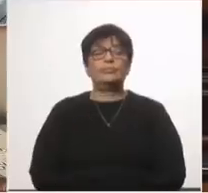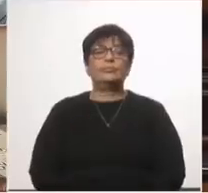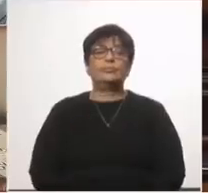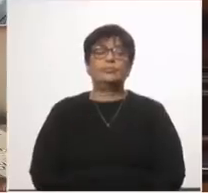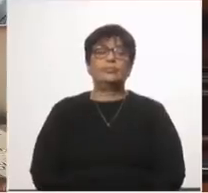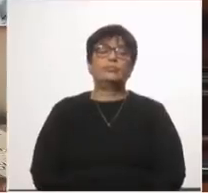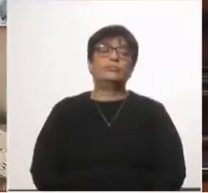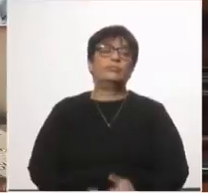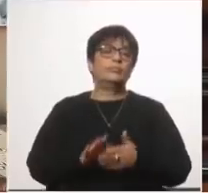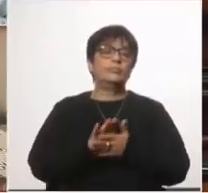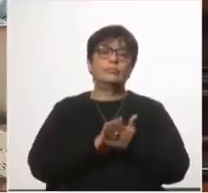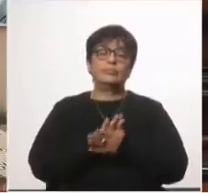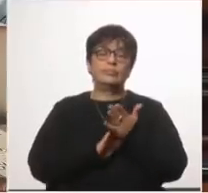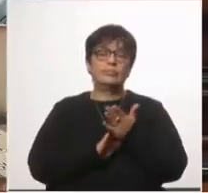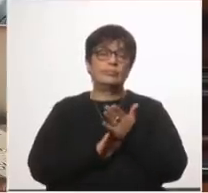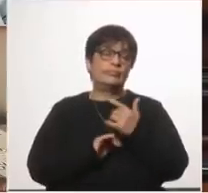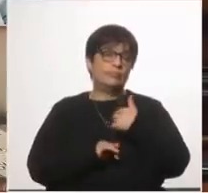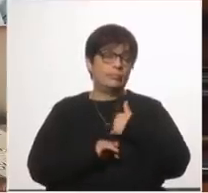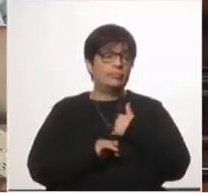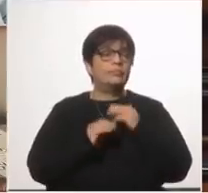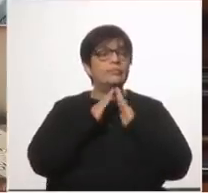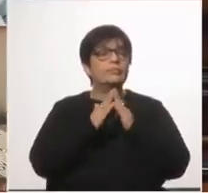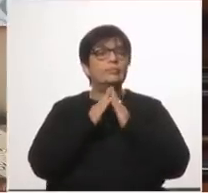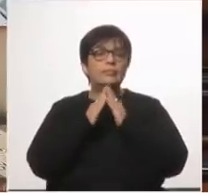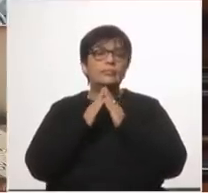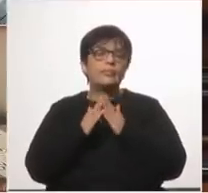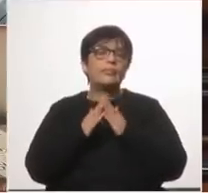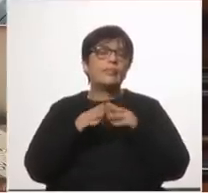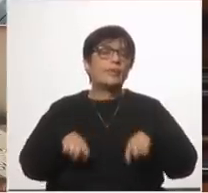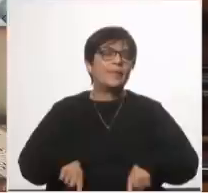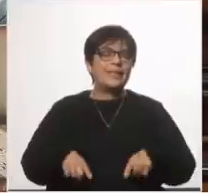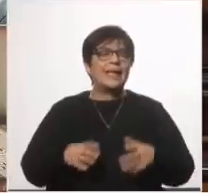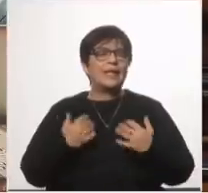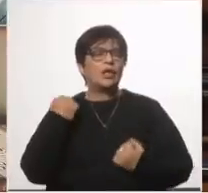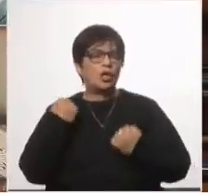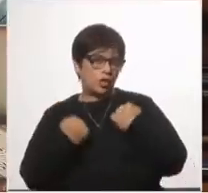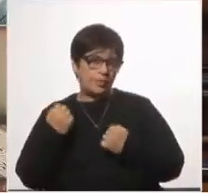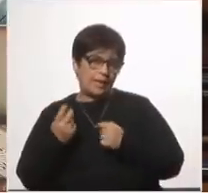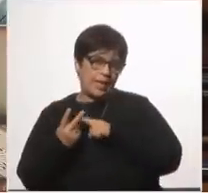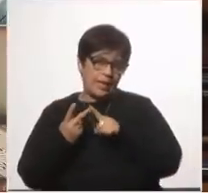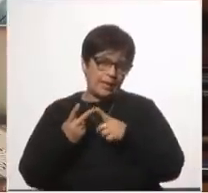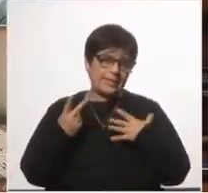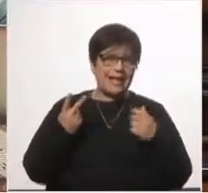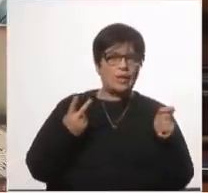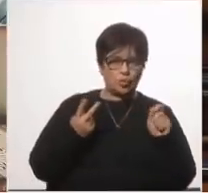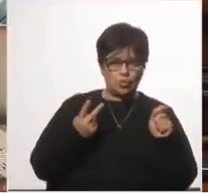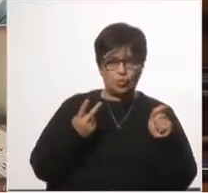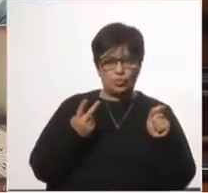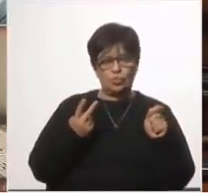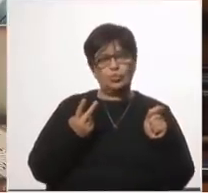Voy a realizar esta interpelación a los ministros de Economía y Salud Pública